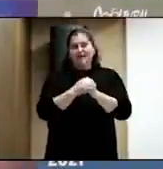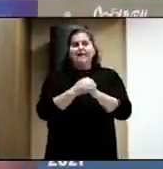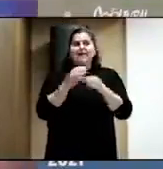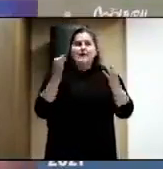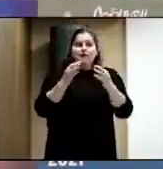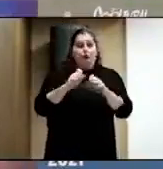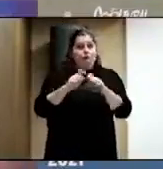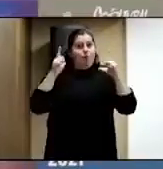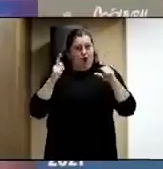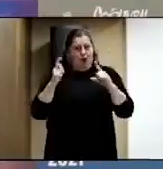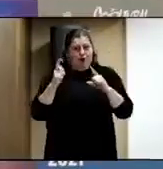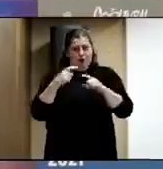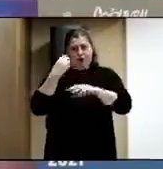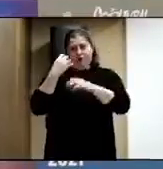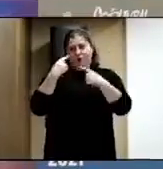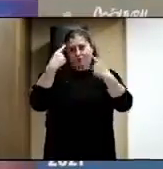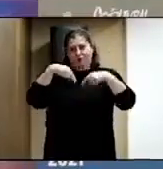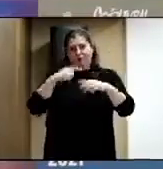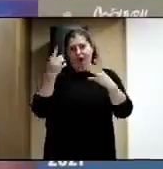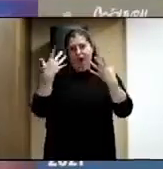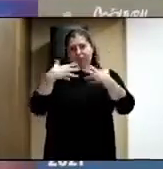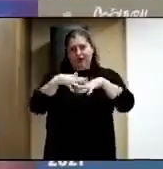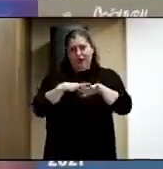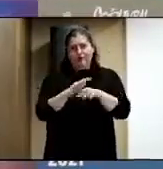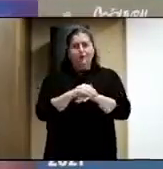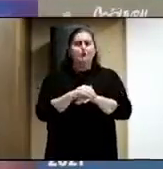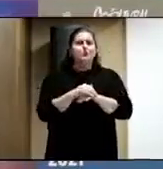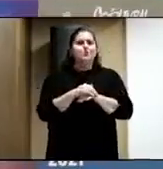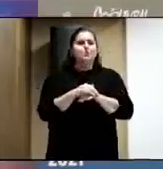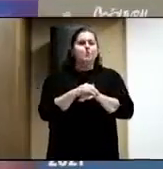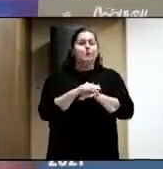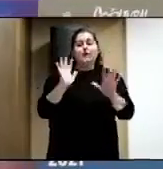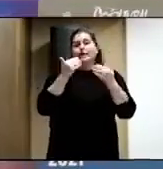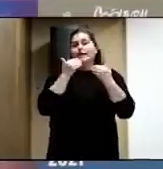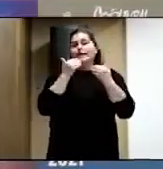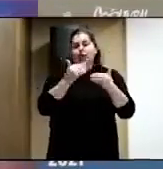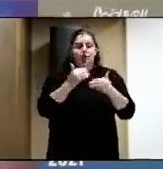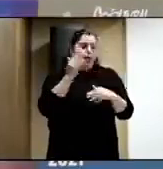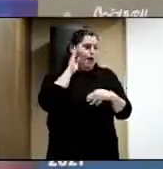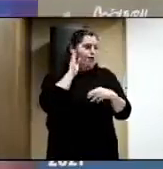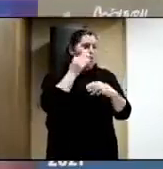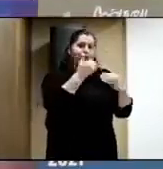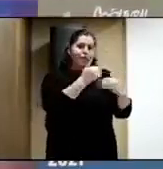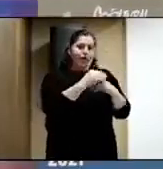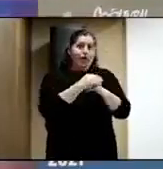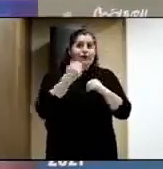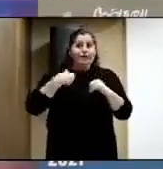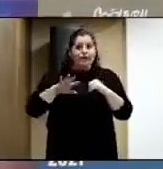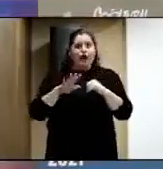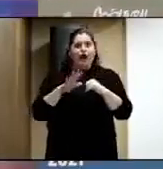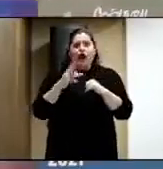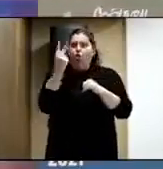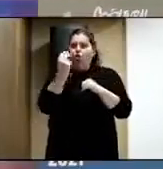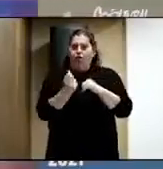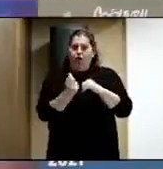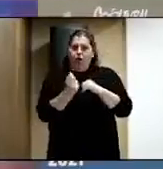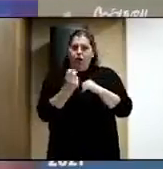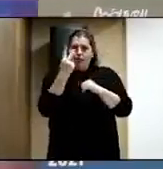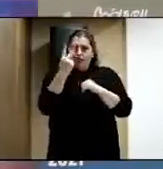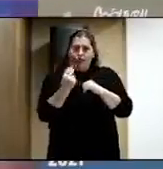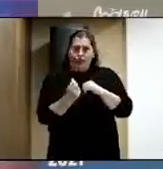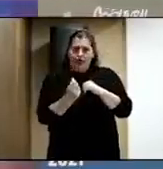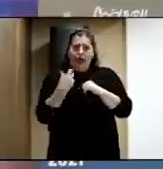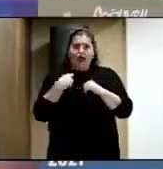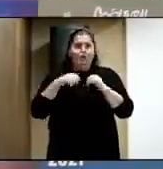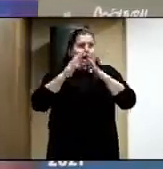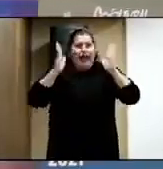Somos pioneros en eso también, ¿no? Bueno, muchas gracias, Pablo. Estaremos durante estos dos días, pues, esta va a ser nuestra